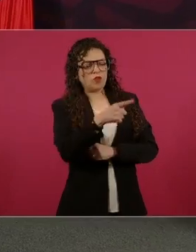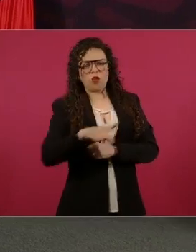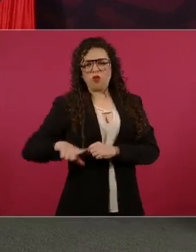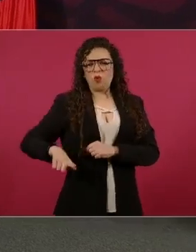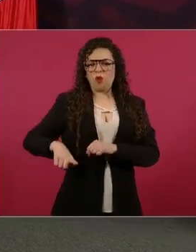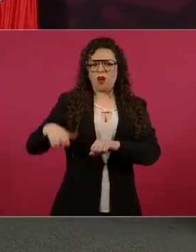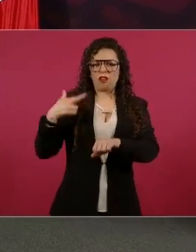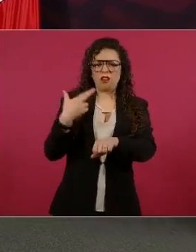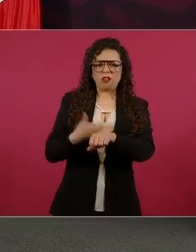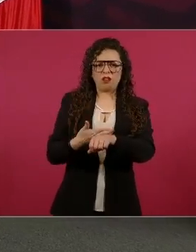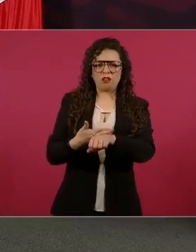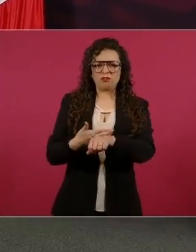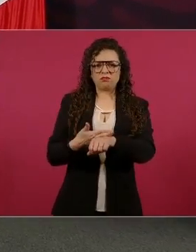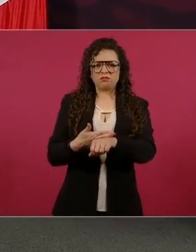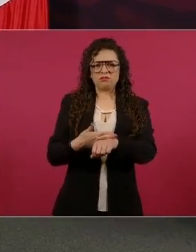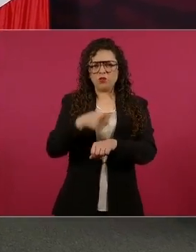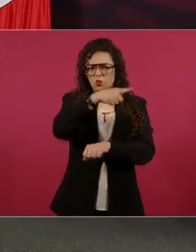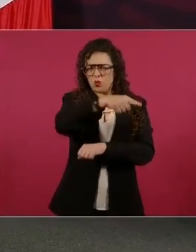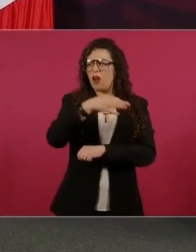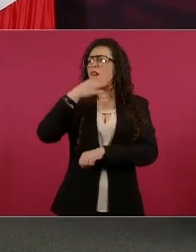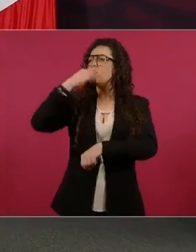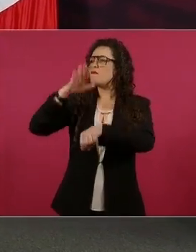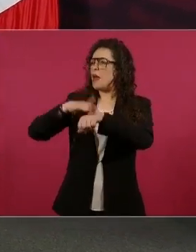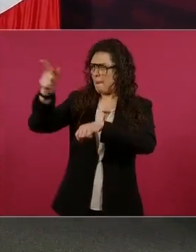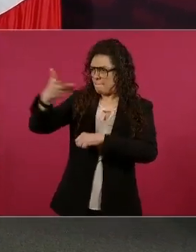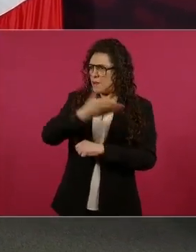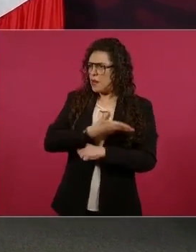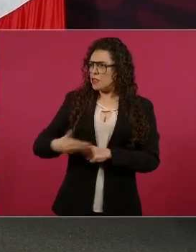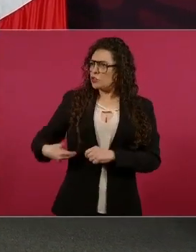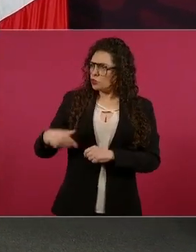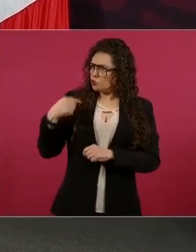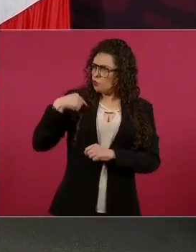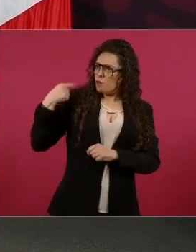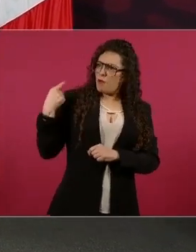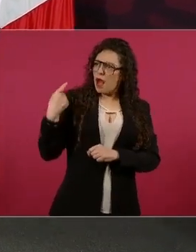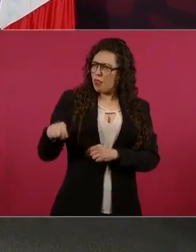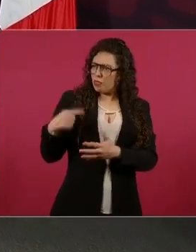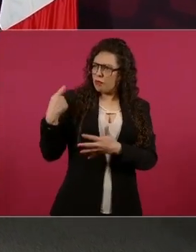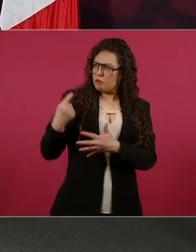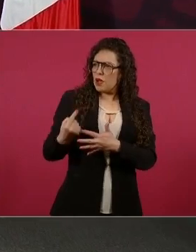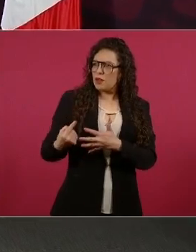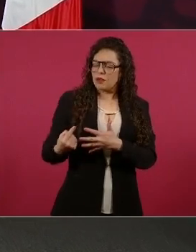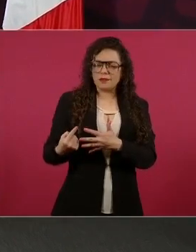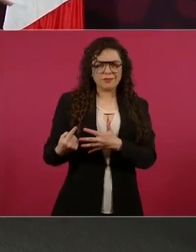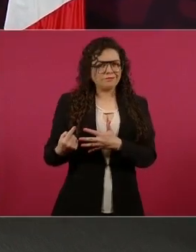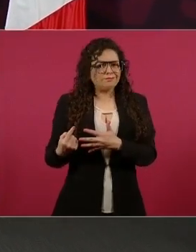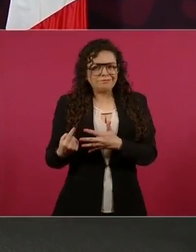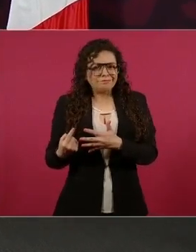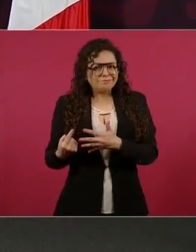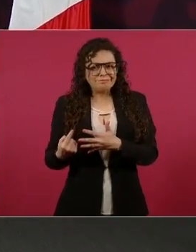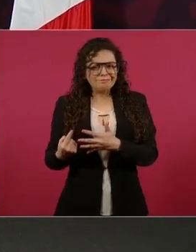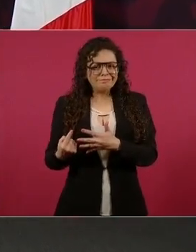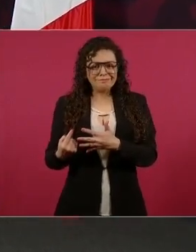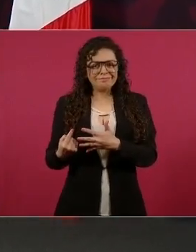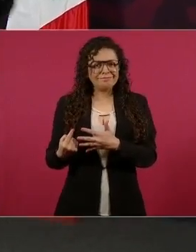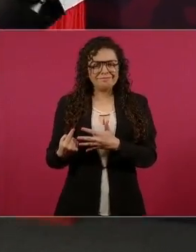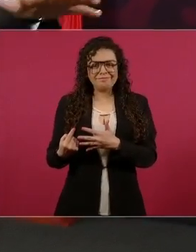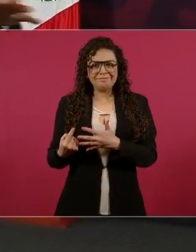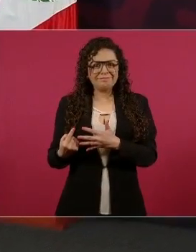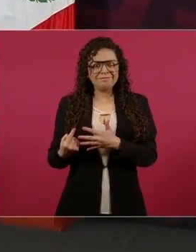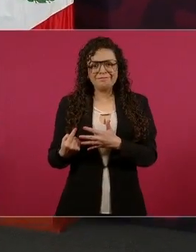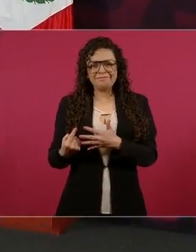las